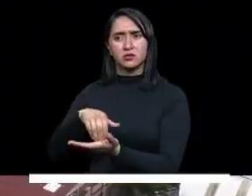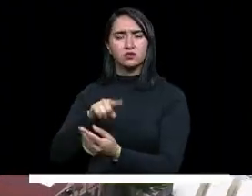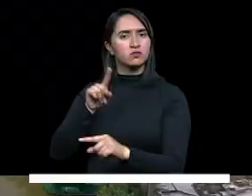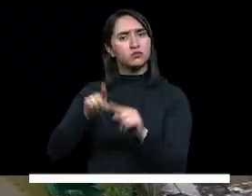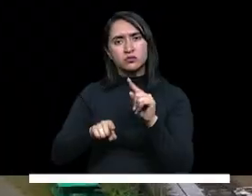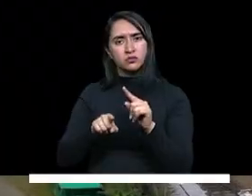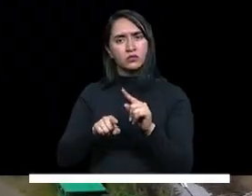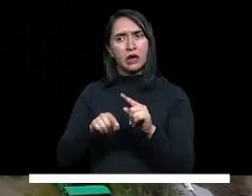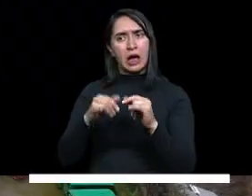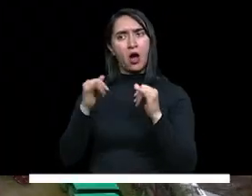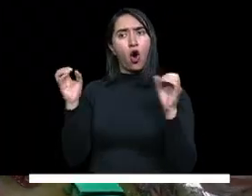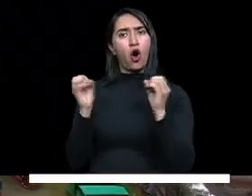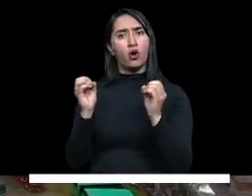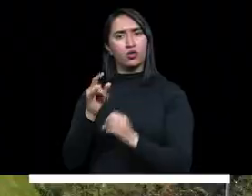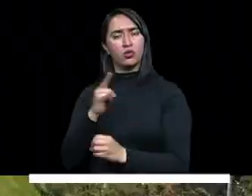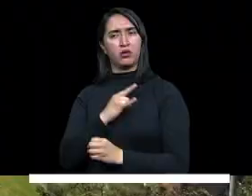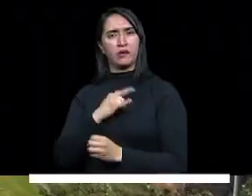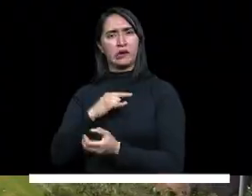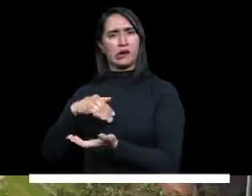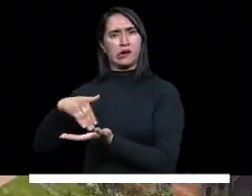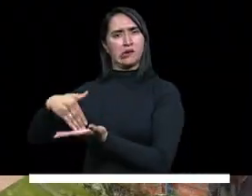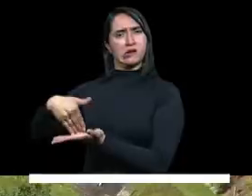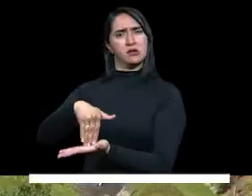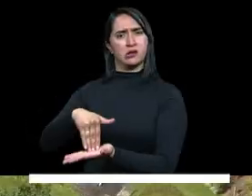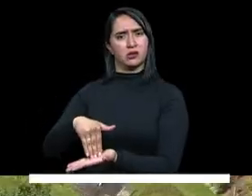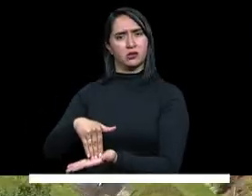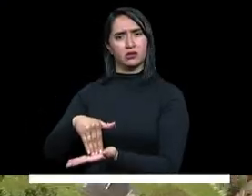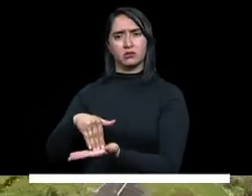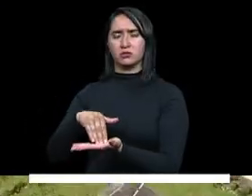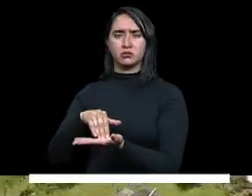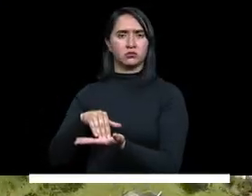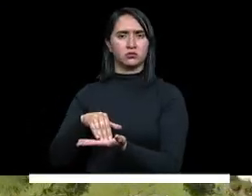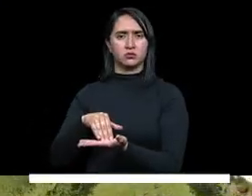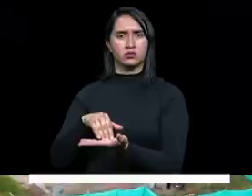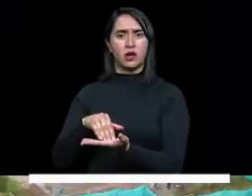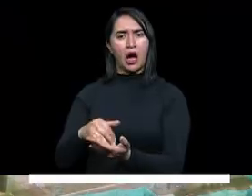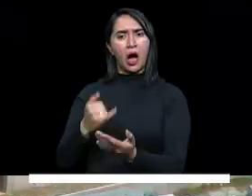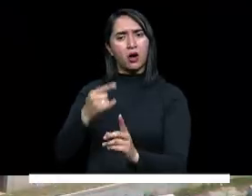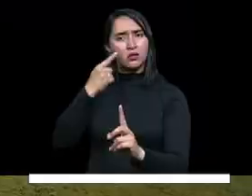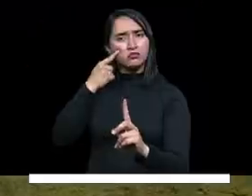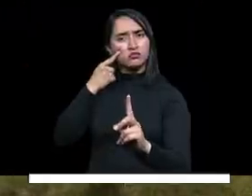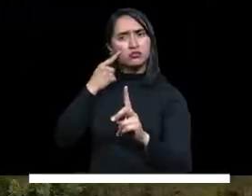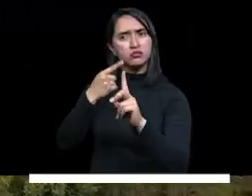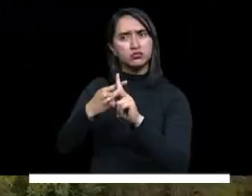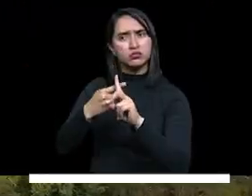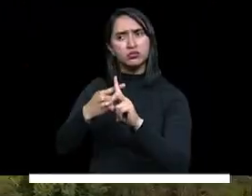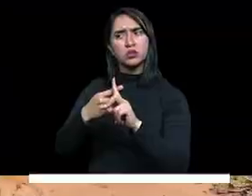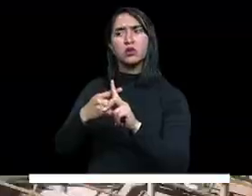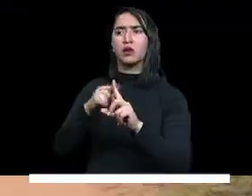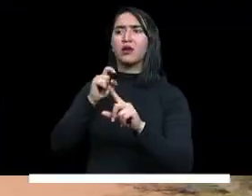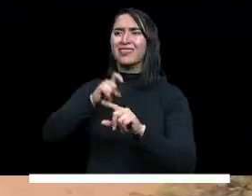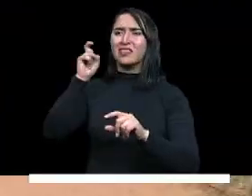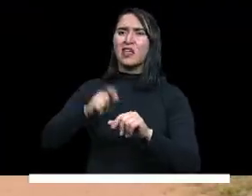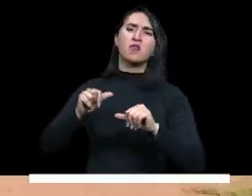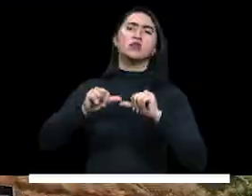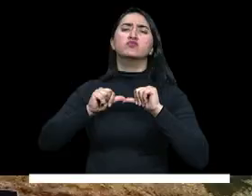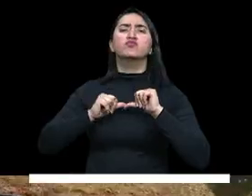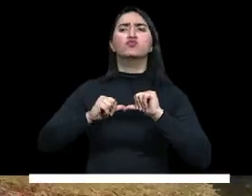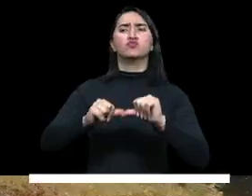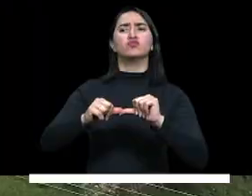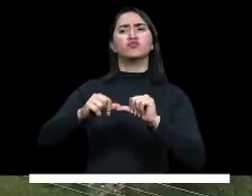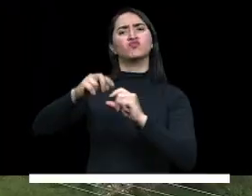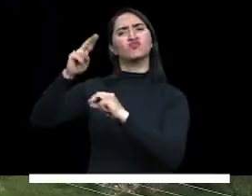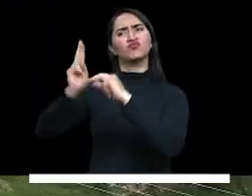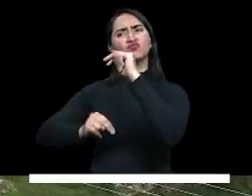educación superior en condiciones deplorables. Por esta razón pusimos en marcha este